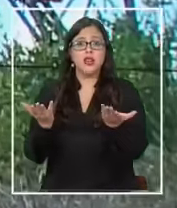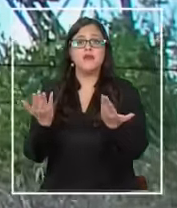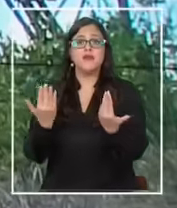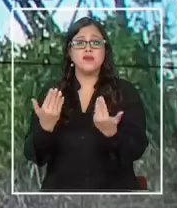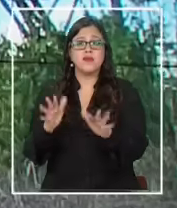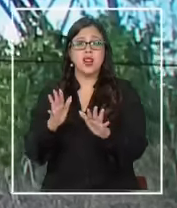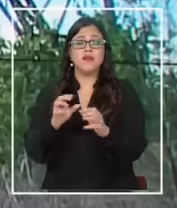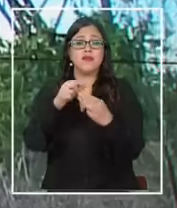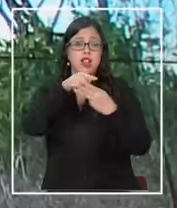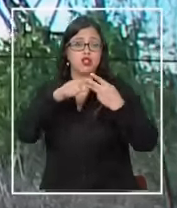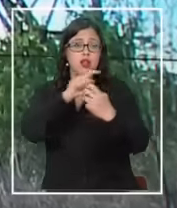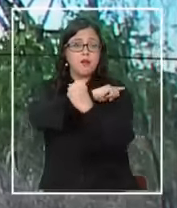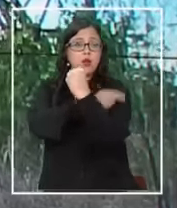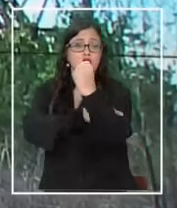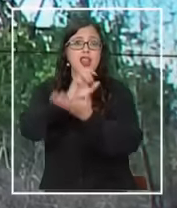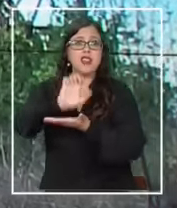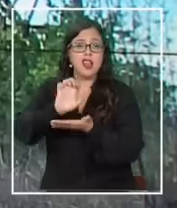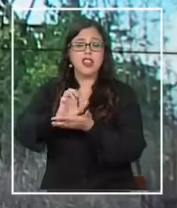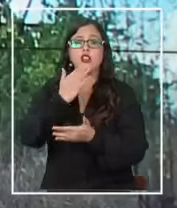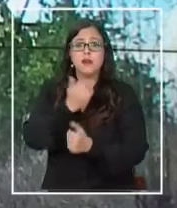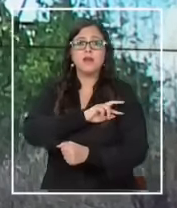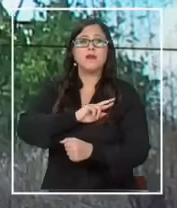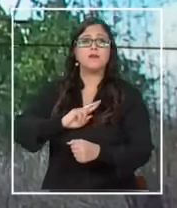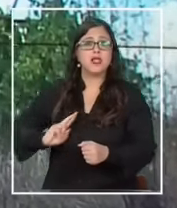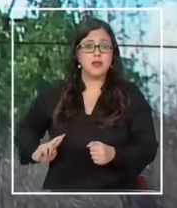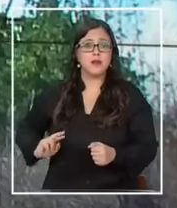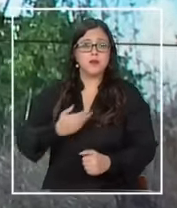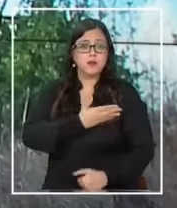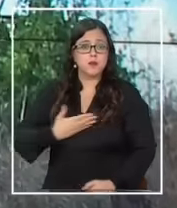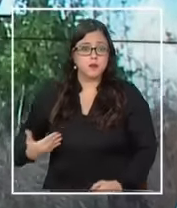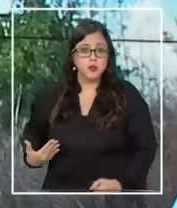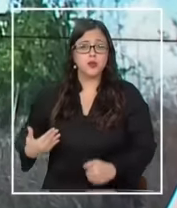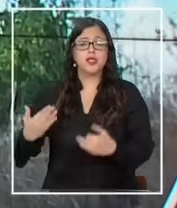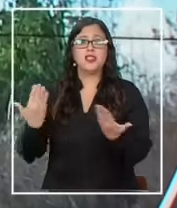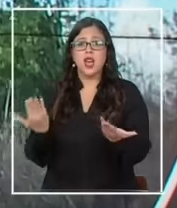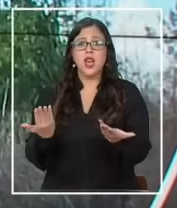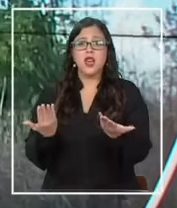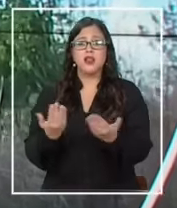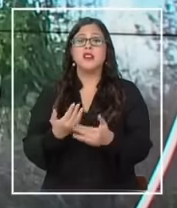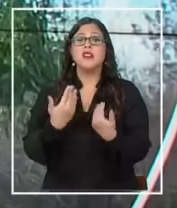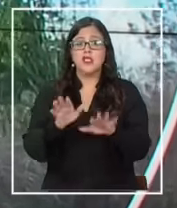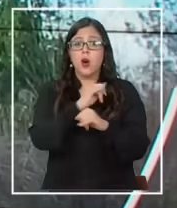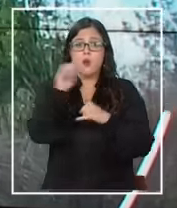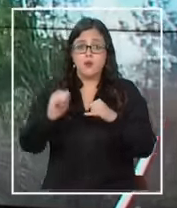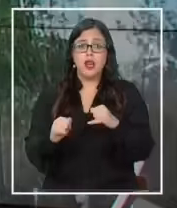un plazo de 30 días para presentar proyectos para modificar la ley antiterrorista.